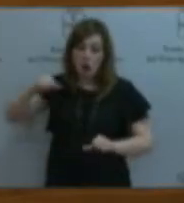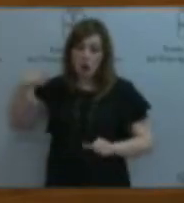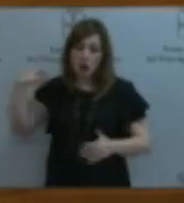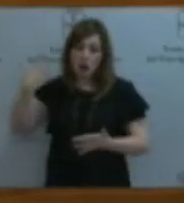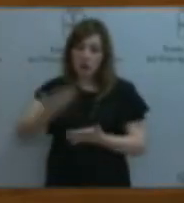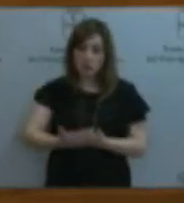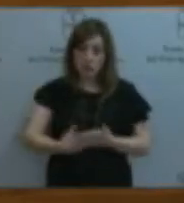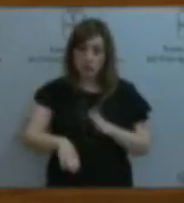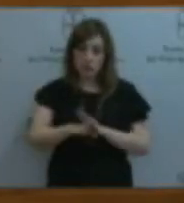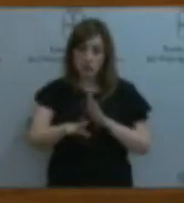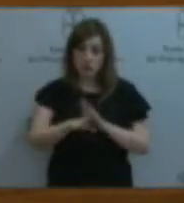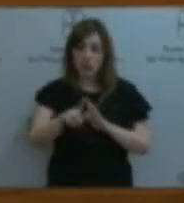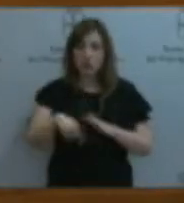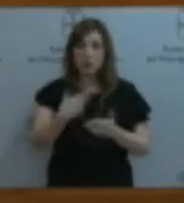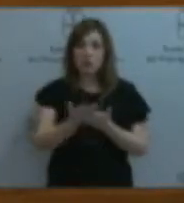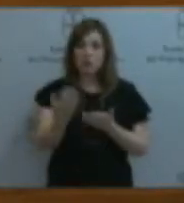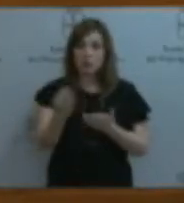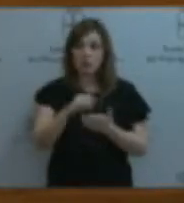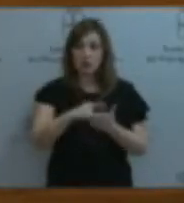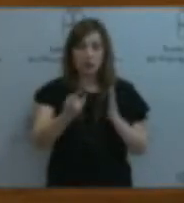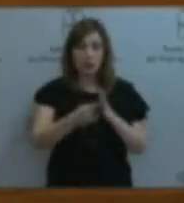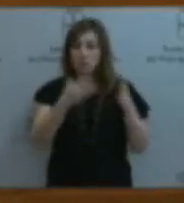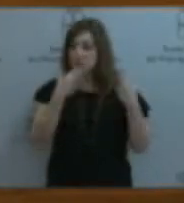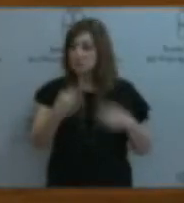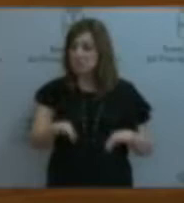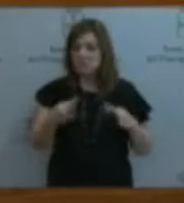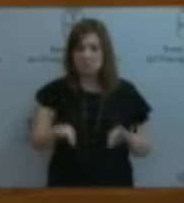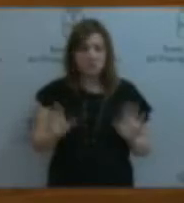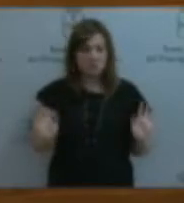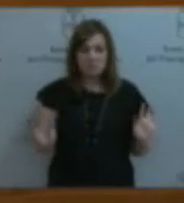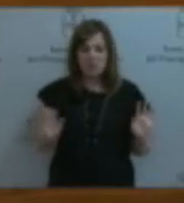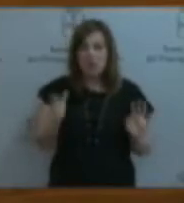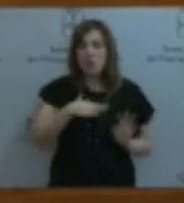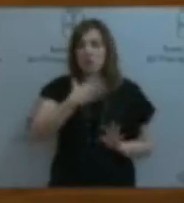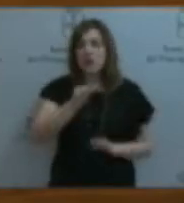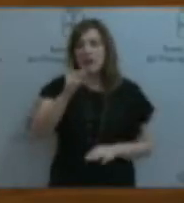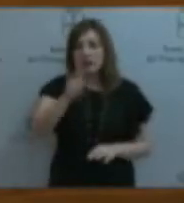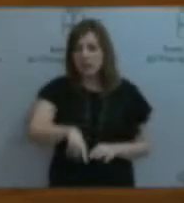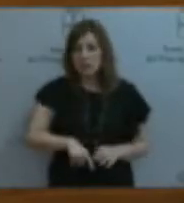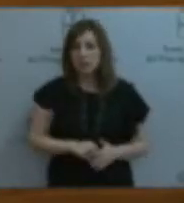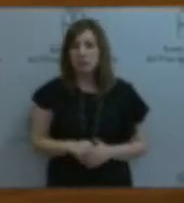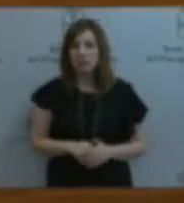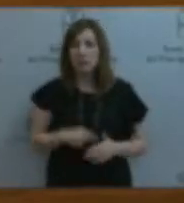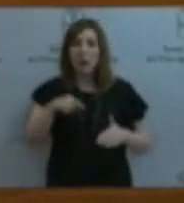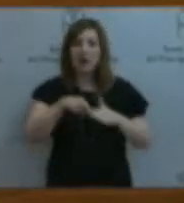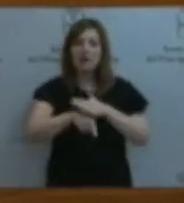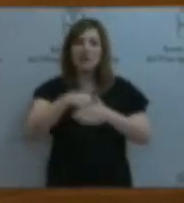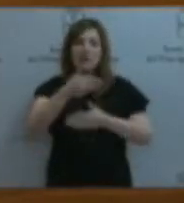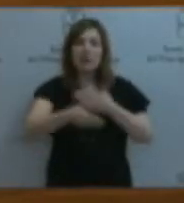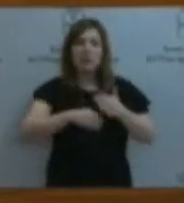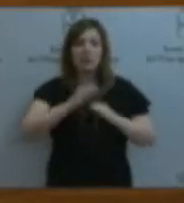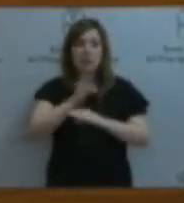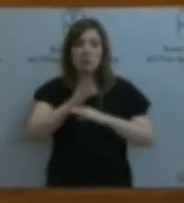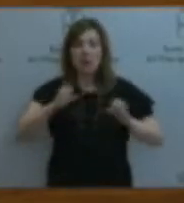Y propusimos una solución simple y concreta, tanto que se podía incluso tramitar en un único pleno.